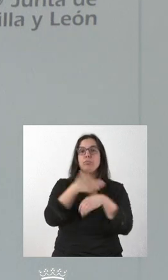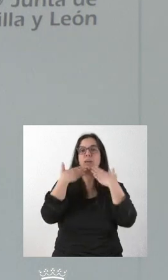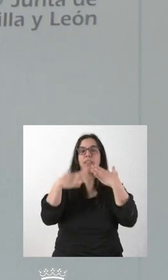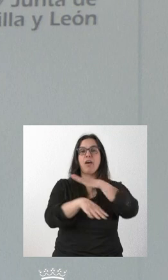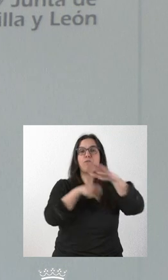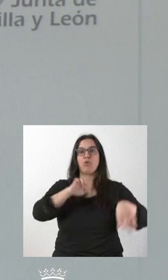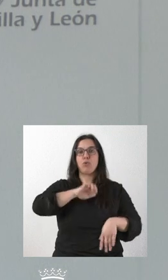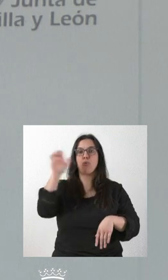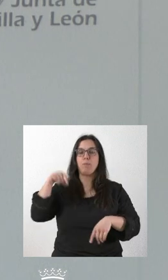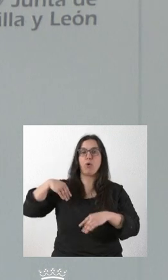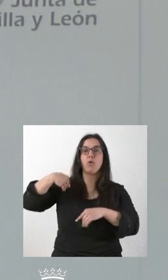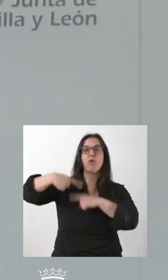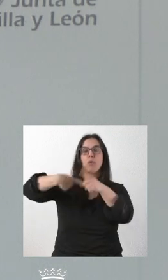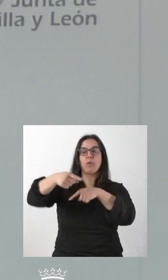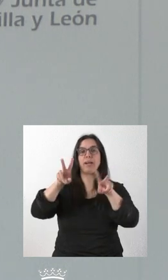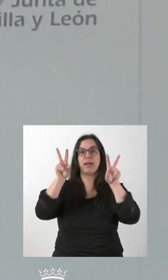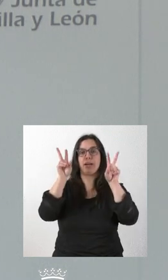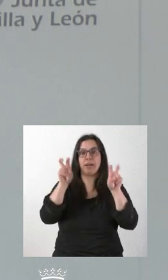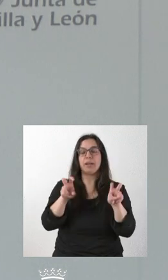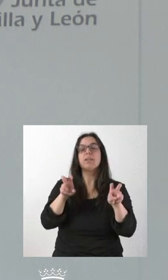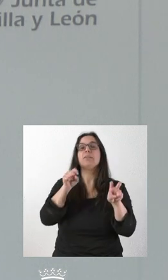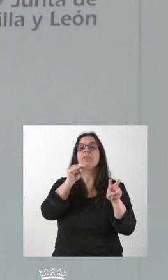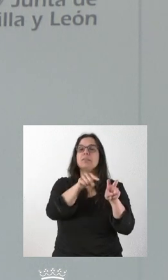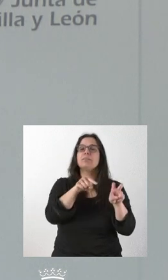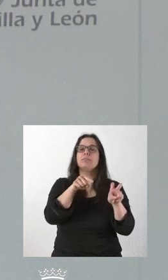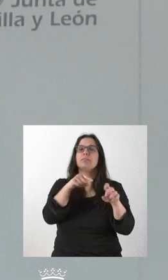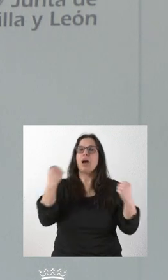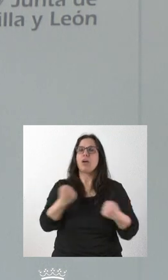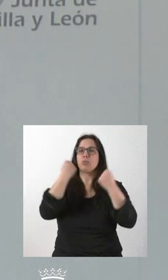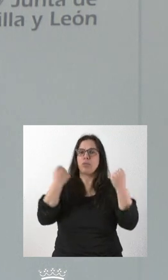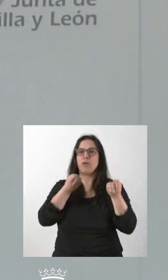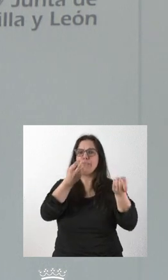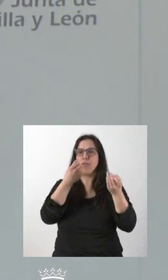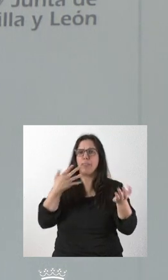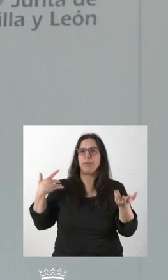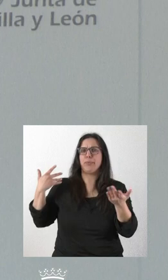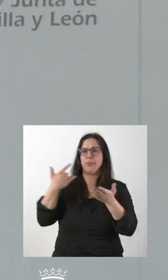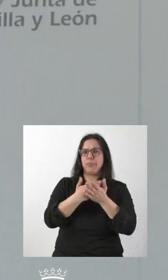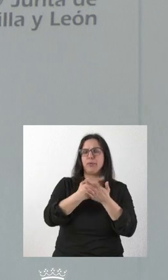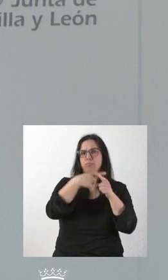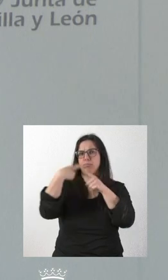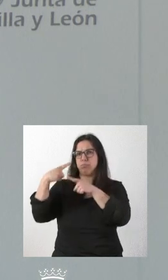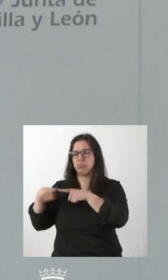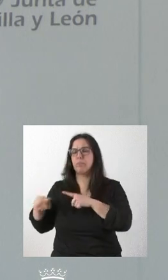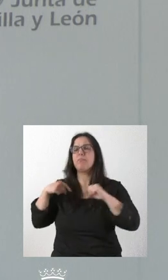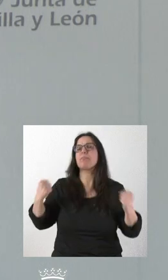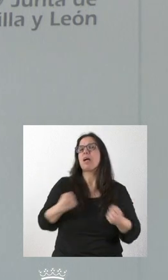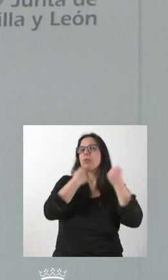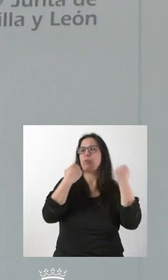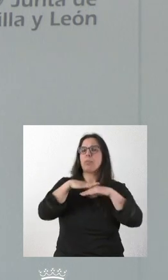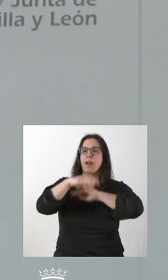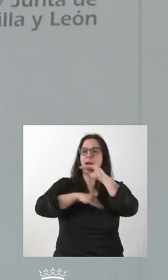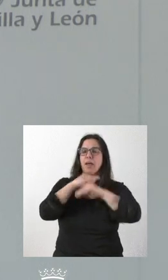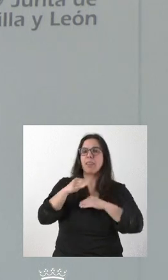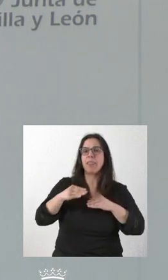Generation y son varias de las actuaciones que hemos venido informando en los últimos tiempos. Se trata de actuaciones de realización de